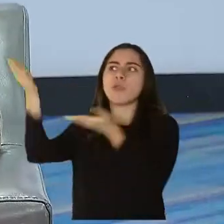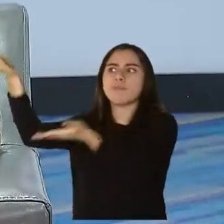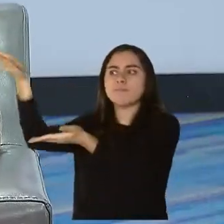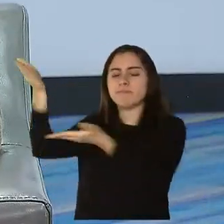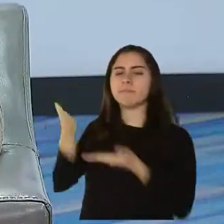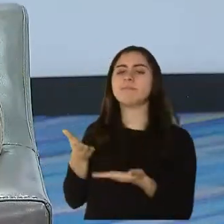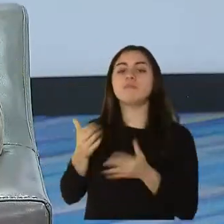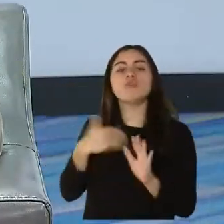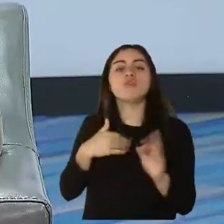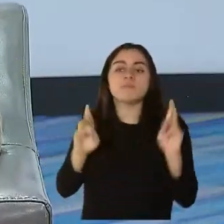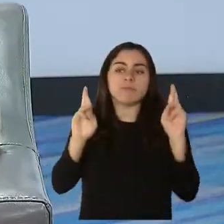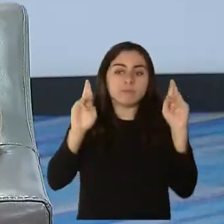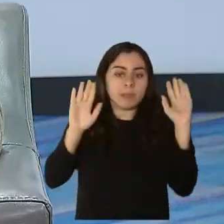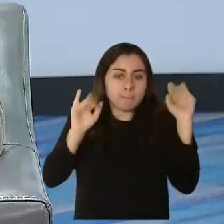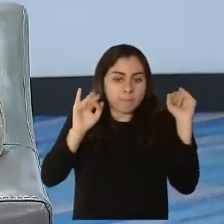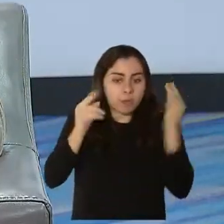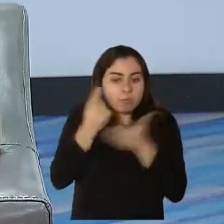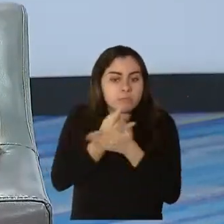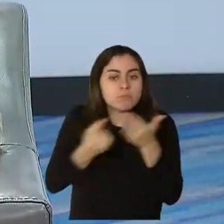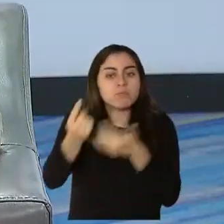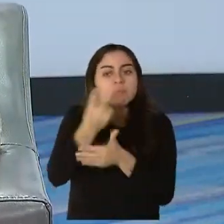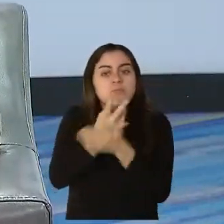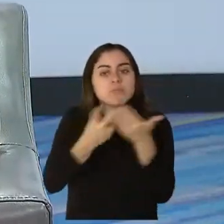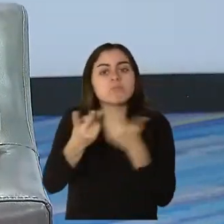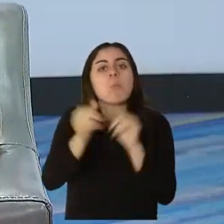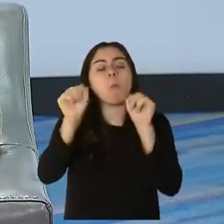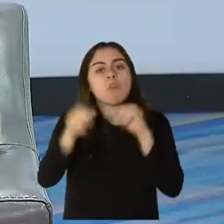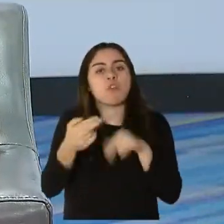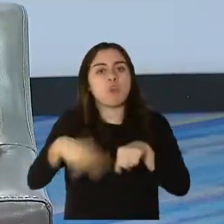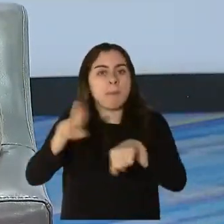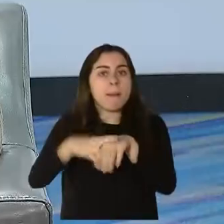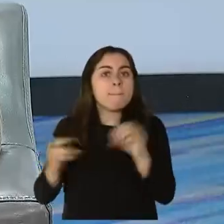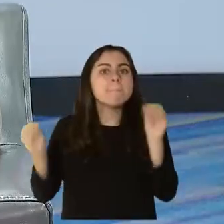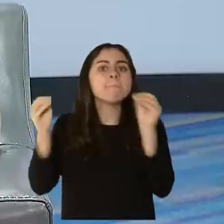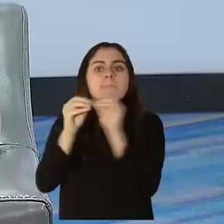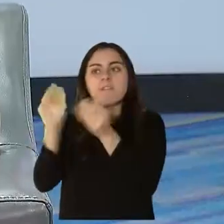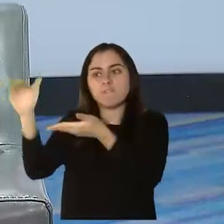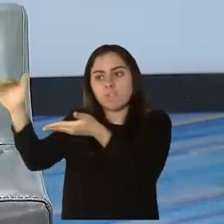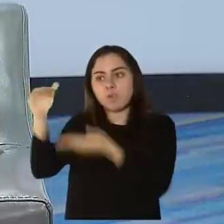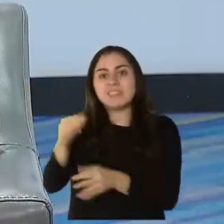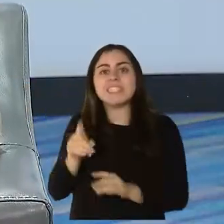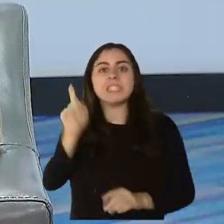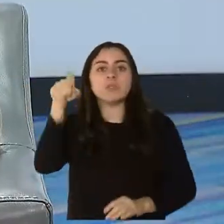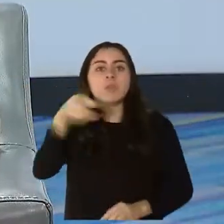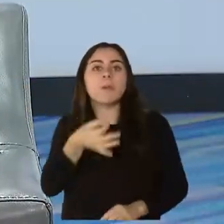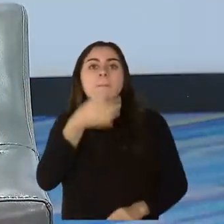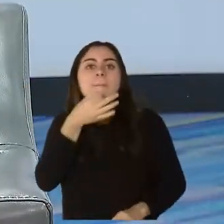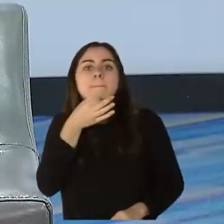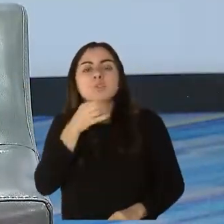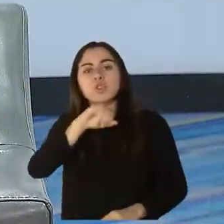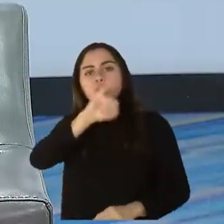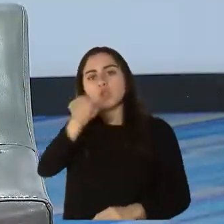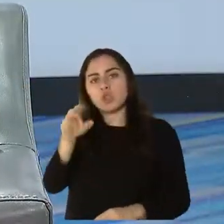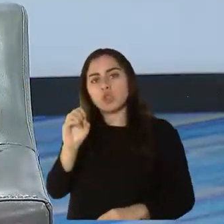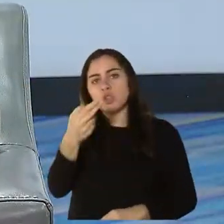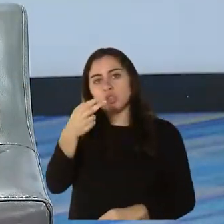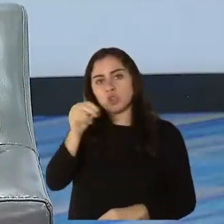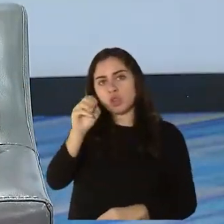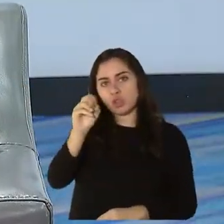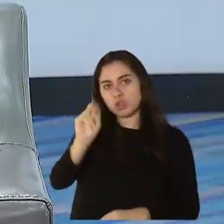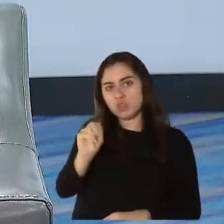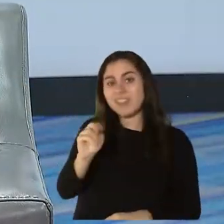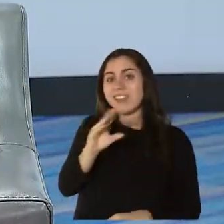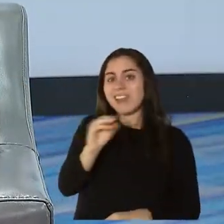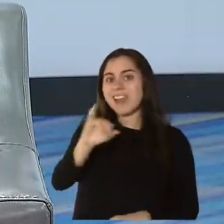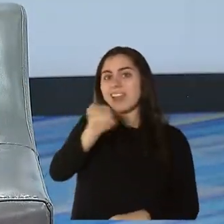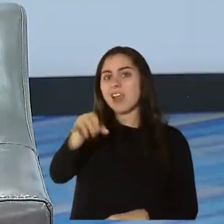próximas semanas esto se estabilice, se va a aprobar una nueva vacuna posiblemente en las próximas semanas, la de Johnson & Johnson, que mucha gente dice,